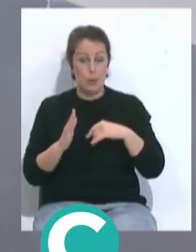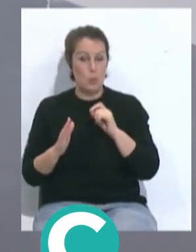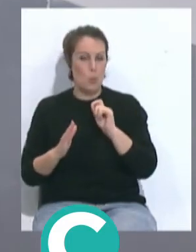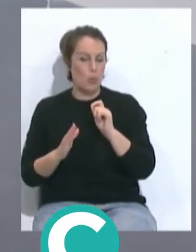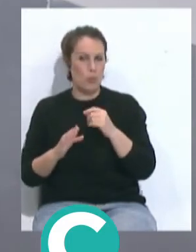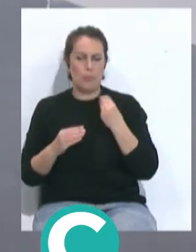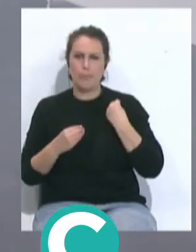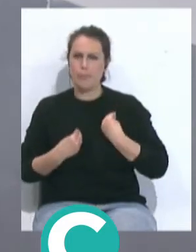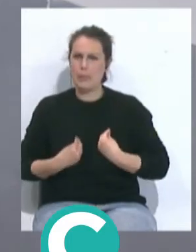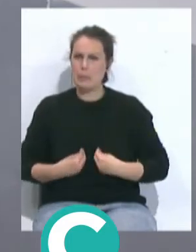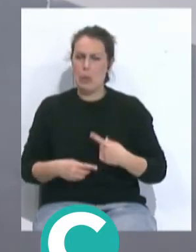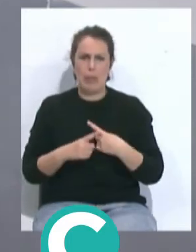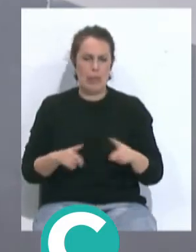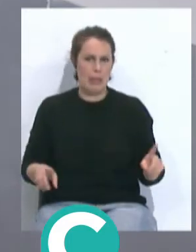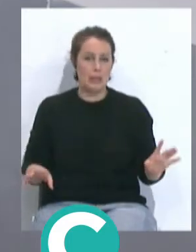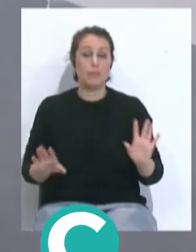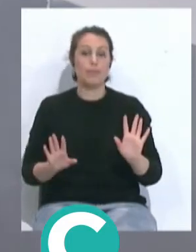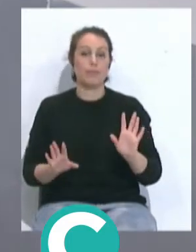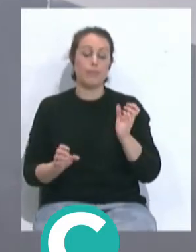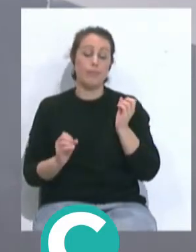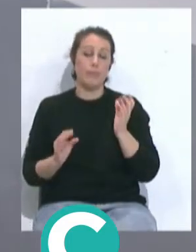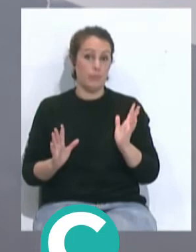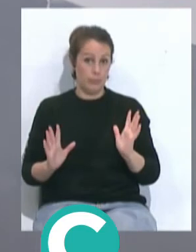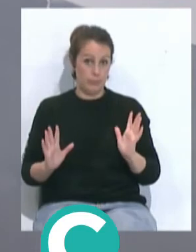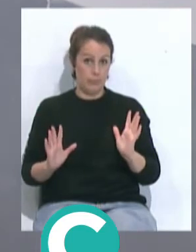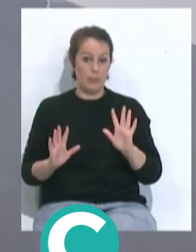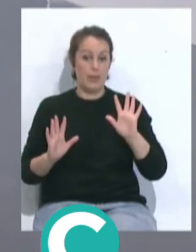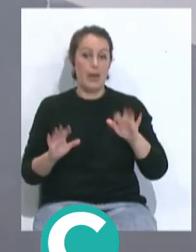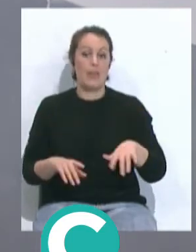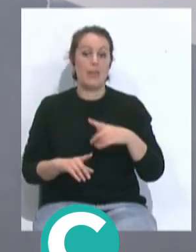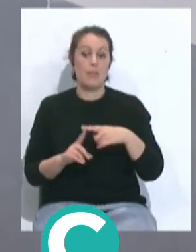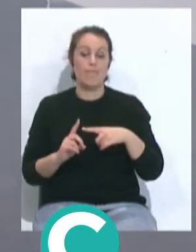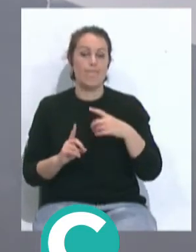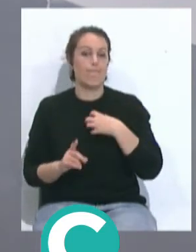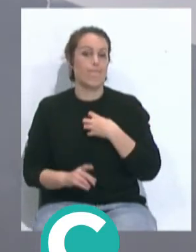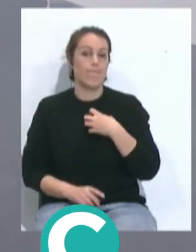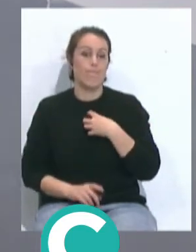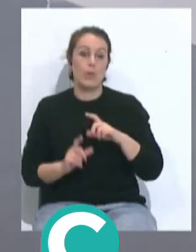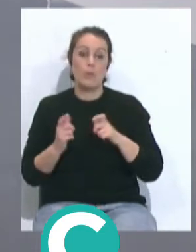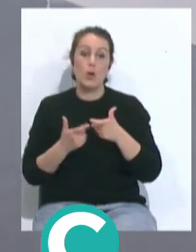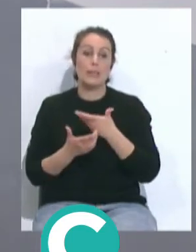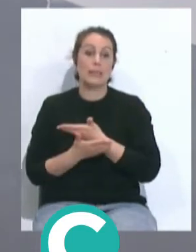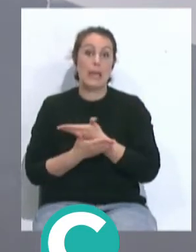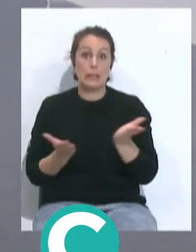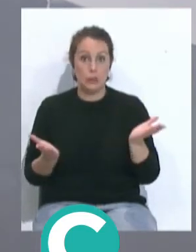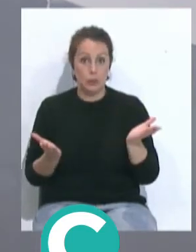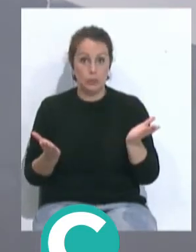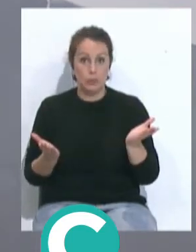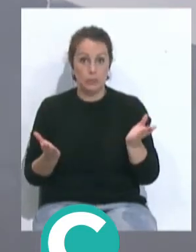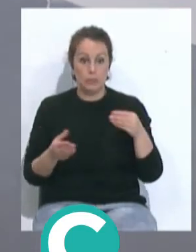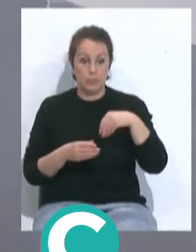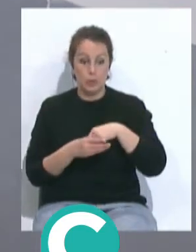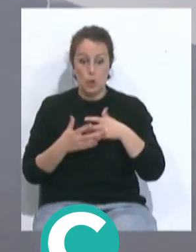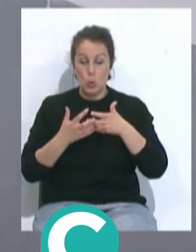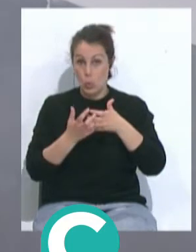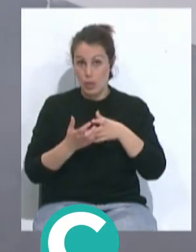siguen siendo los mismos de diferencia, pero bueno, ya que el Cádiz no pudo sumar el resto de los equipos que están en esa